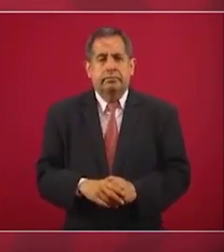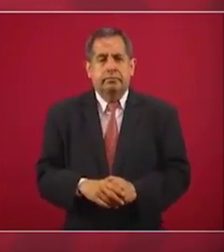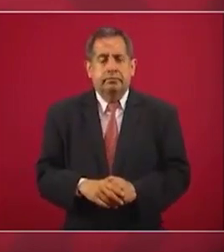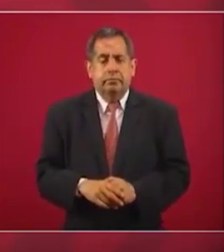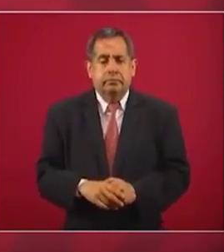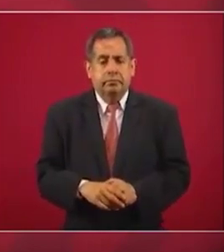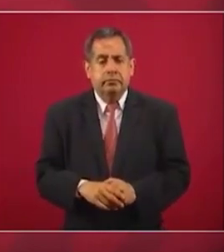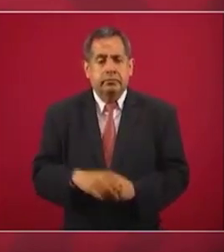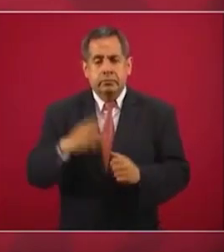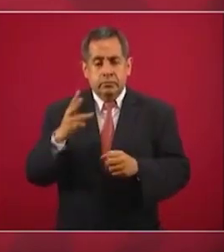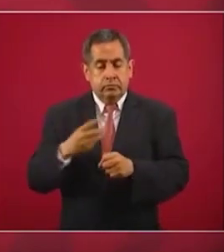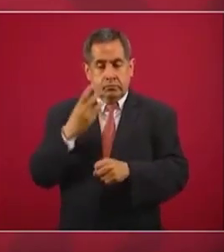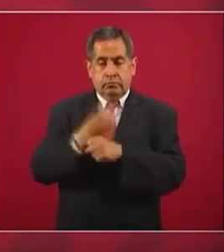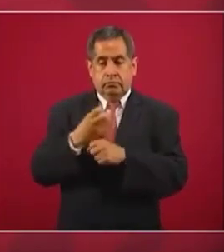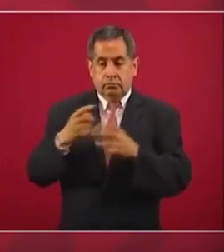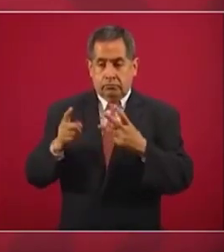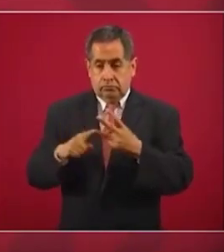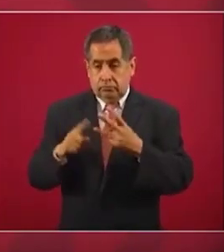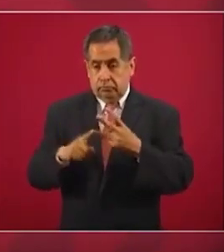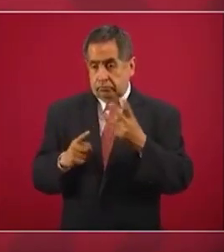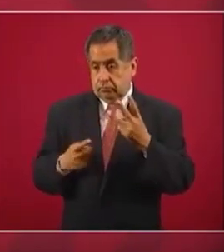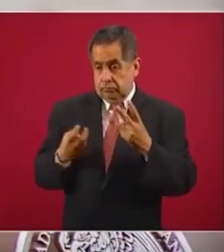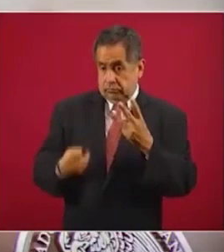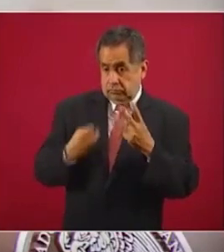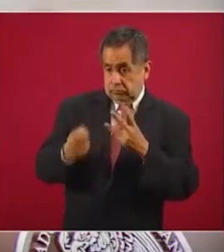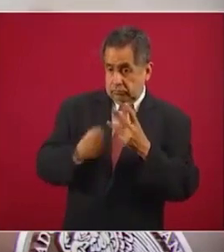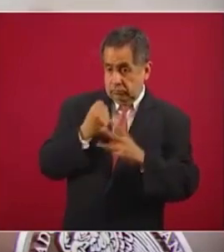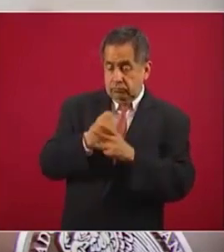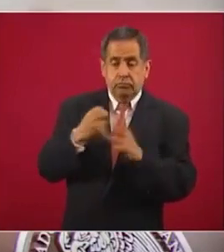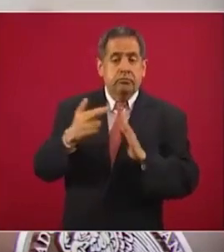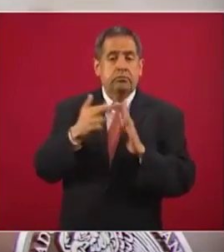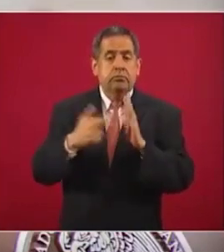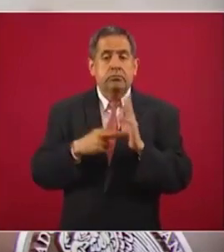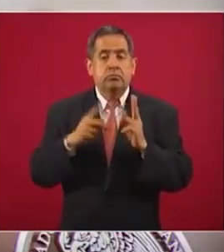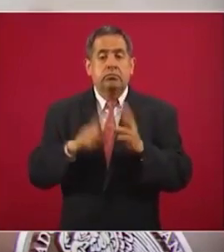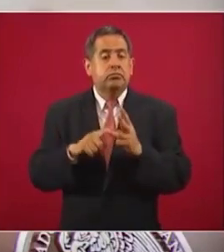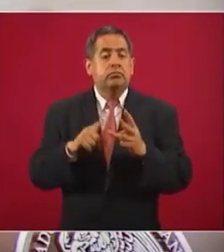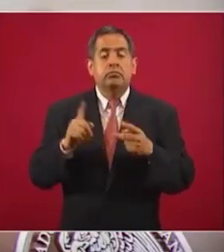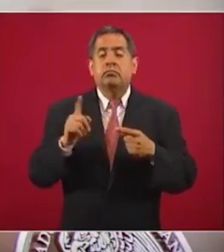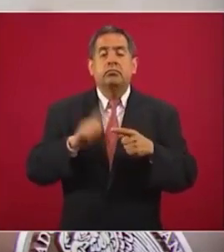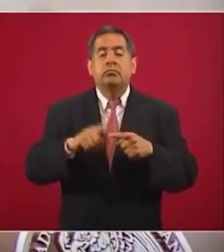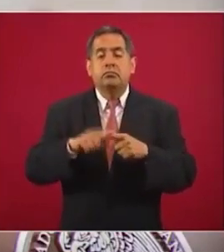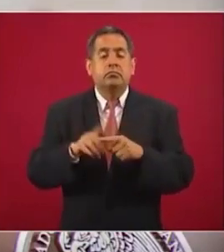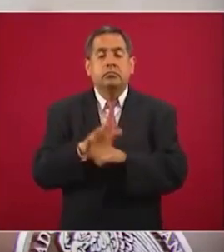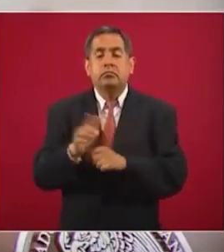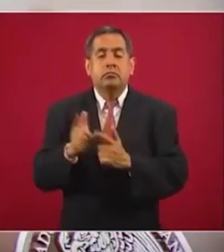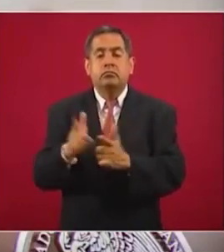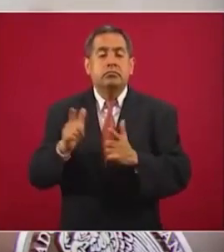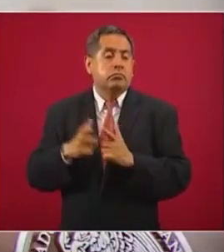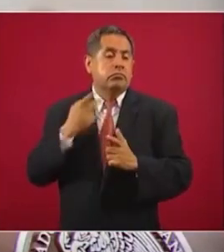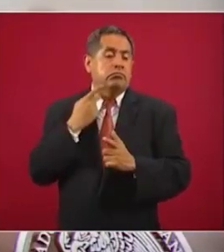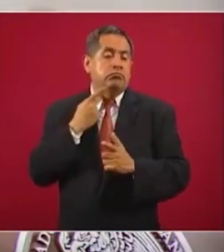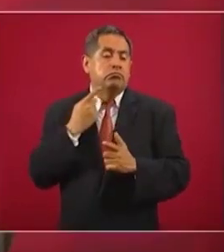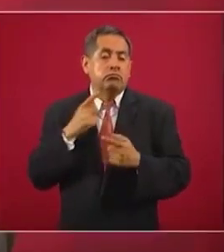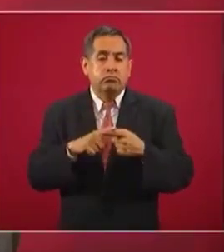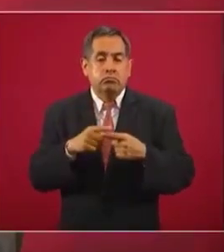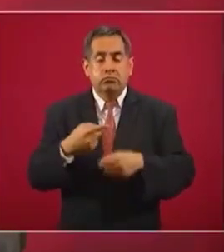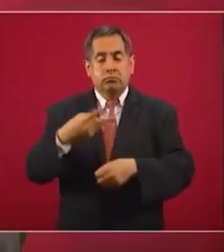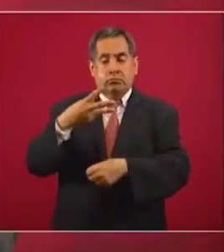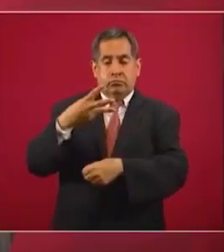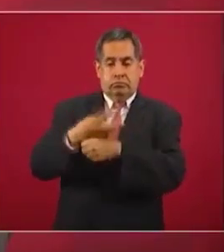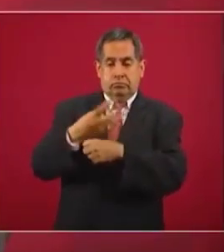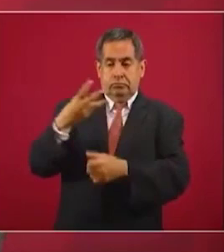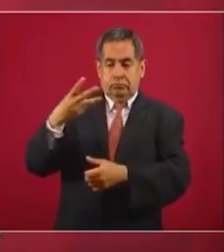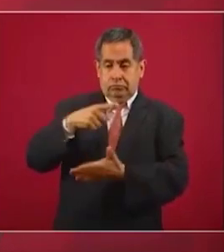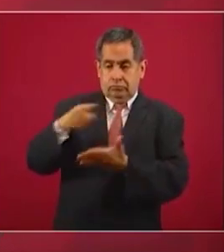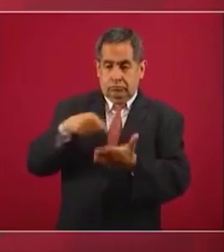En el tercer año establece el reglamento que es el partido que ocupa el tercer lugar